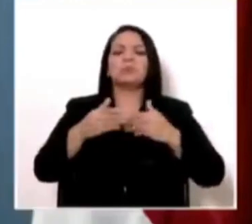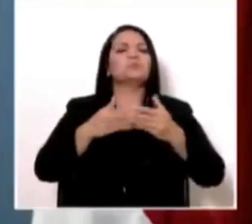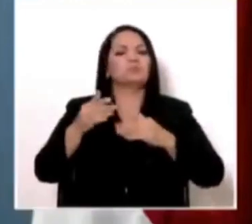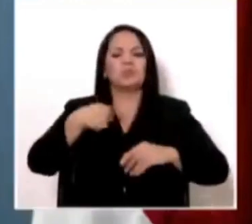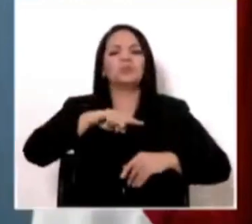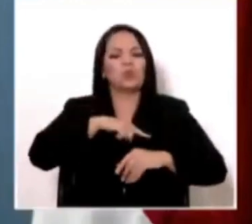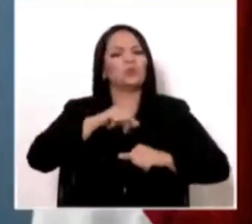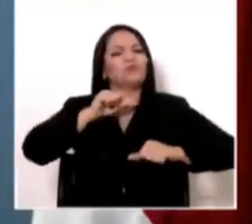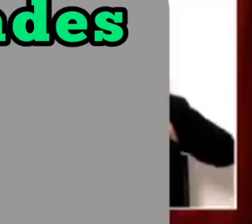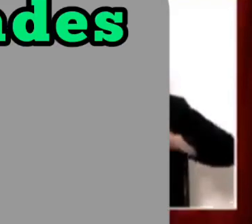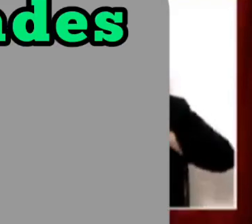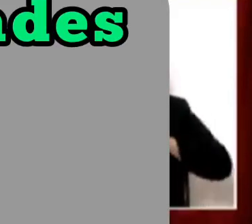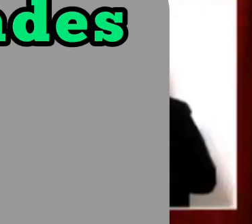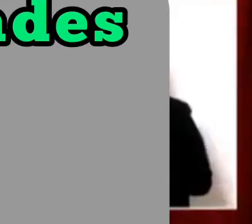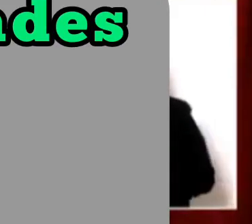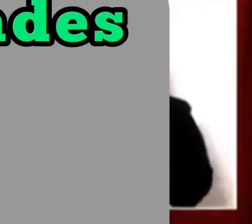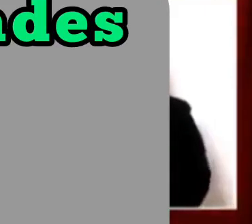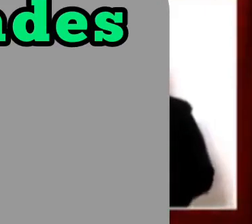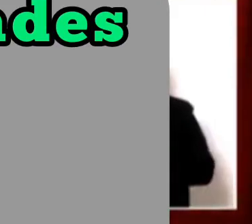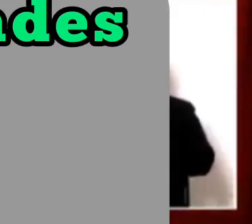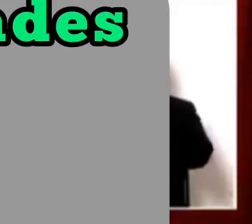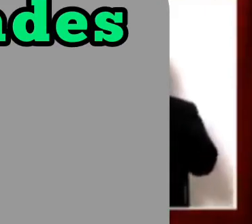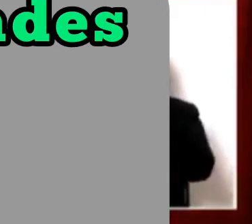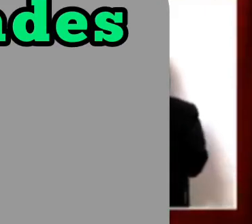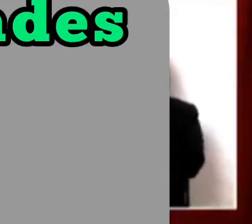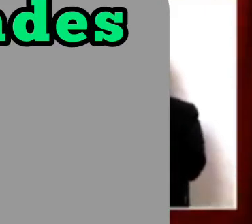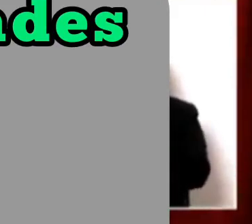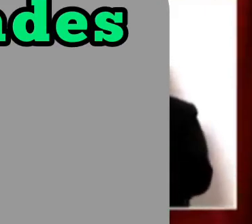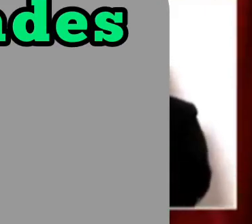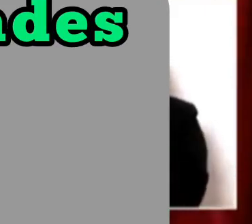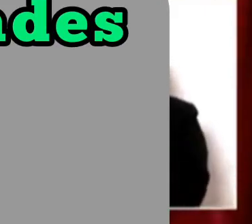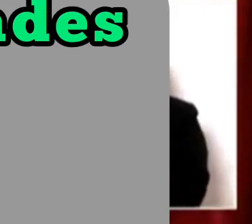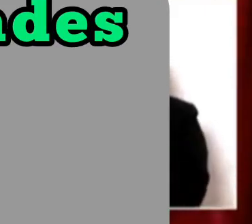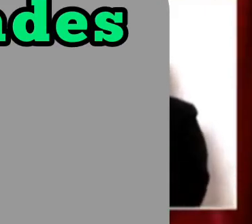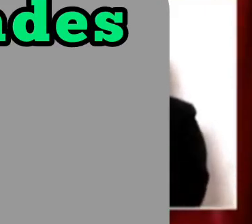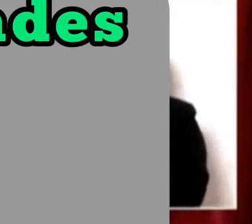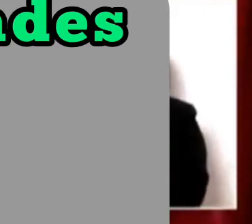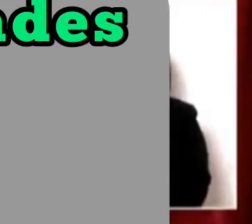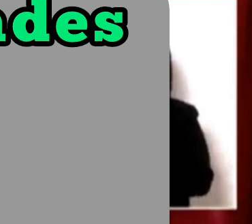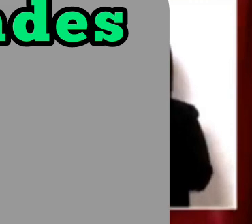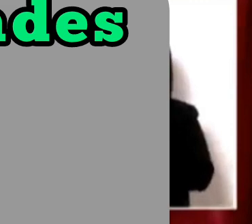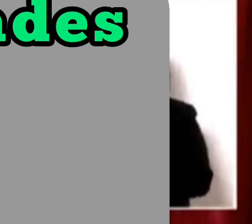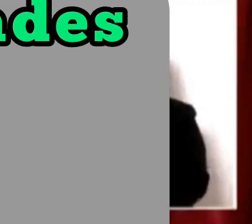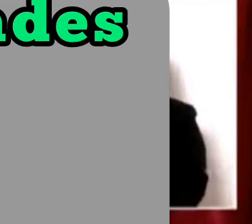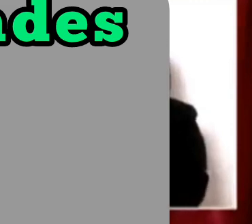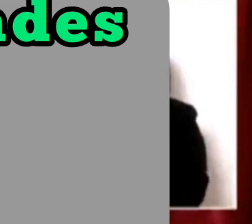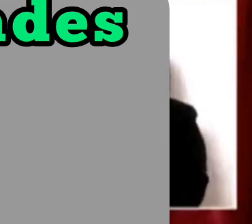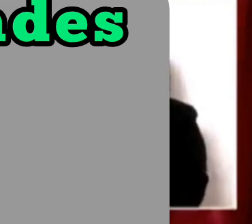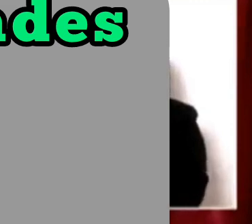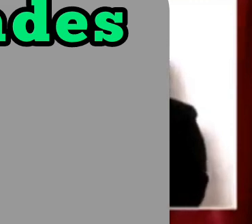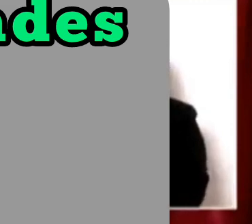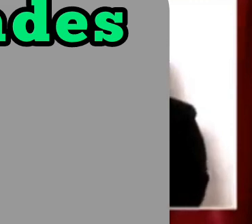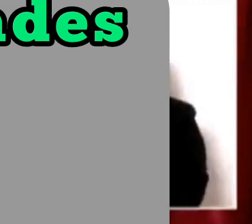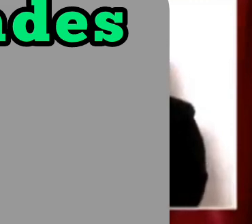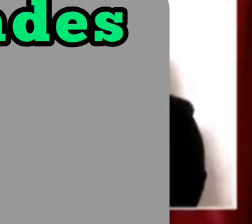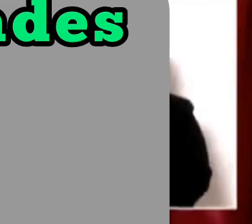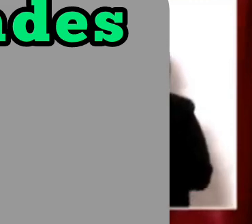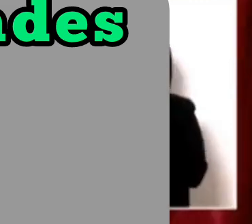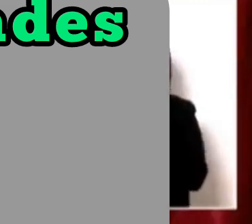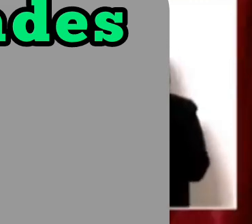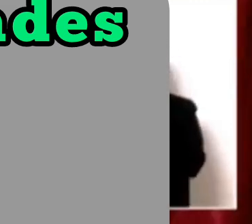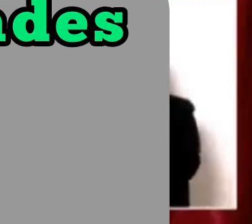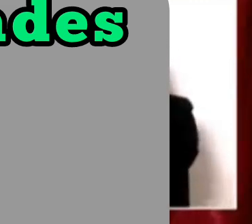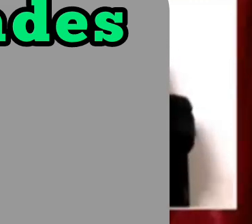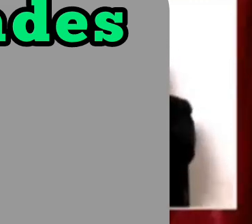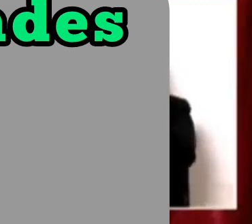Entonces, Arecepe es un problema serio. Yo tengo esperanza que el nuevo regulador general que se